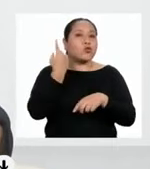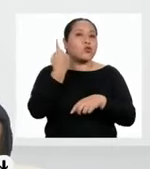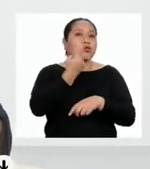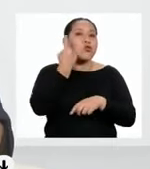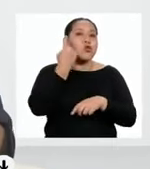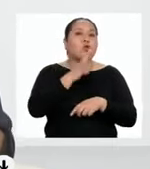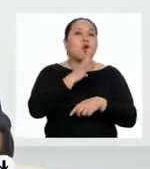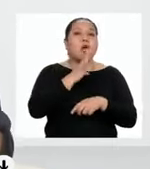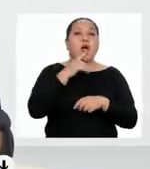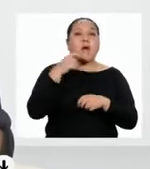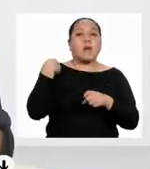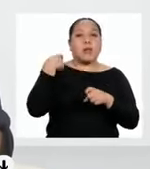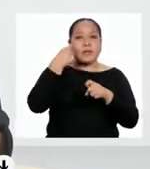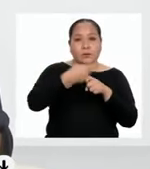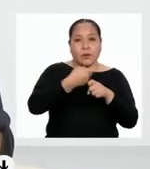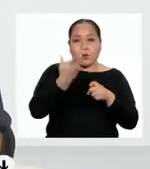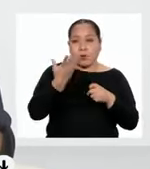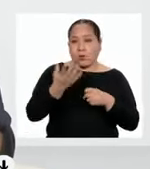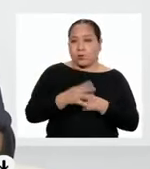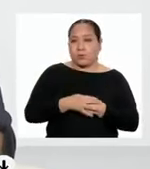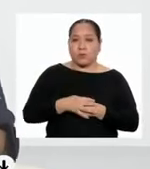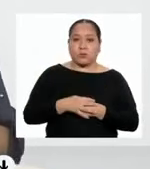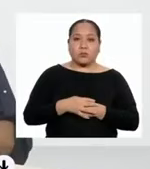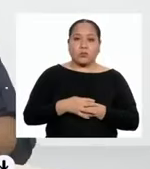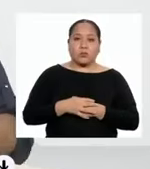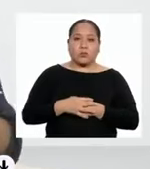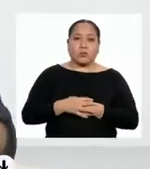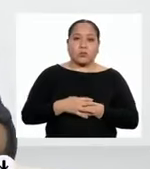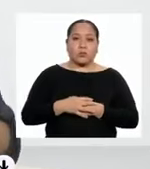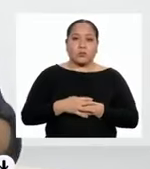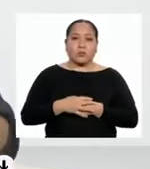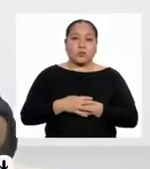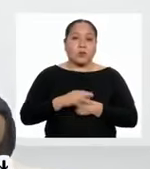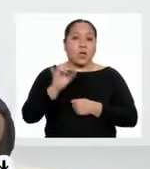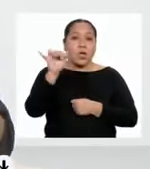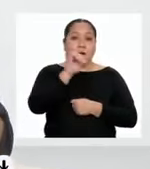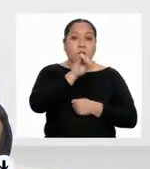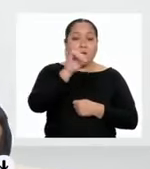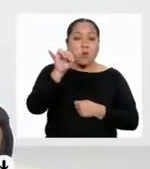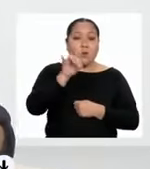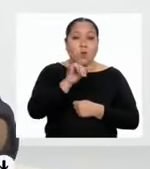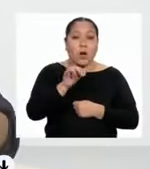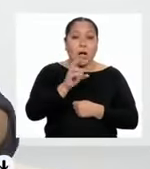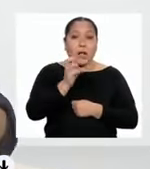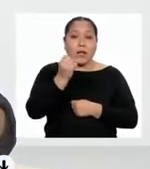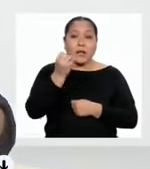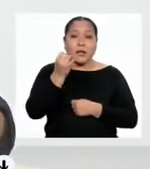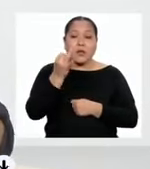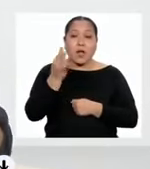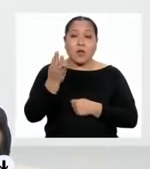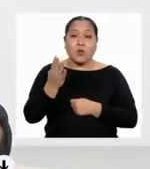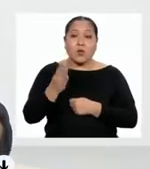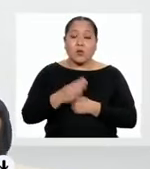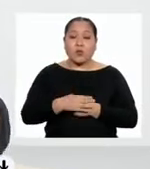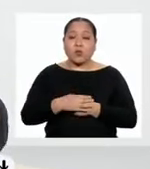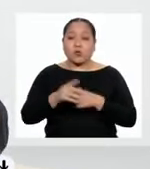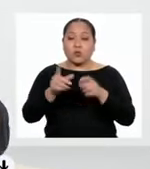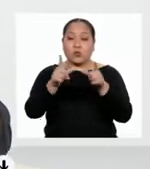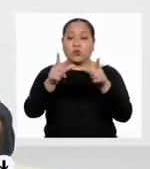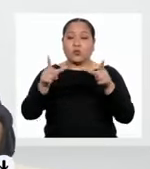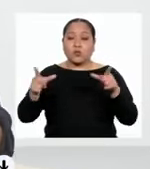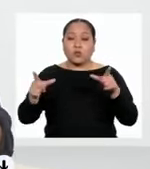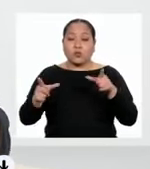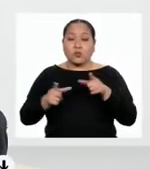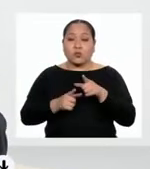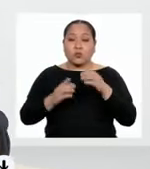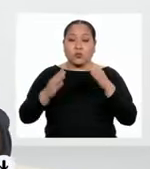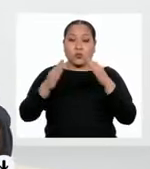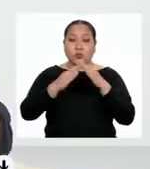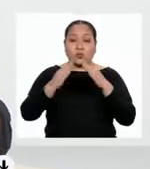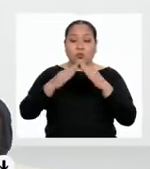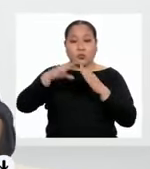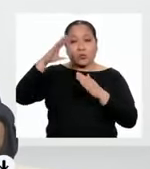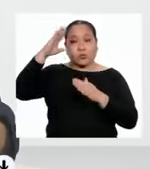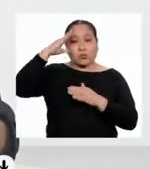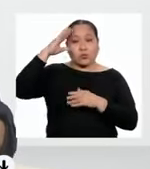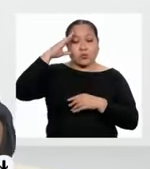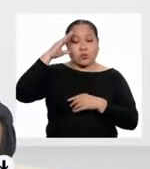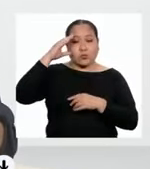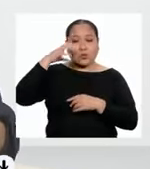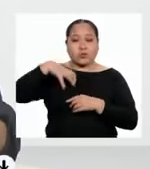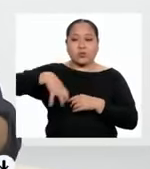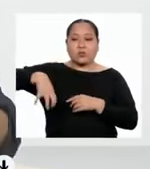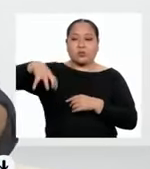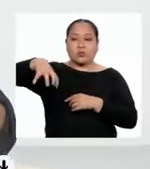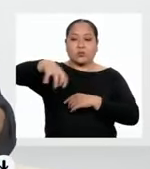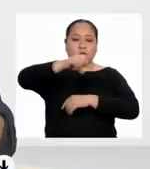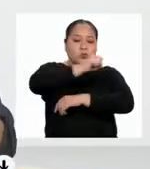solo habla castellano. Lo mismo en algunas comisarías en zonas de nuestros